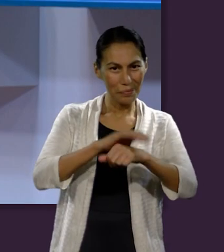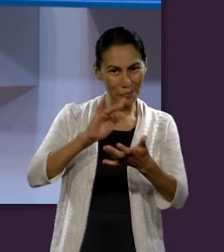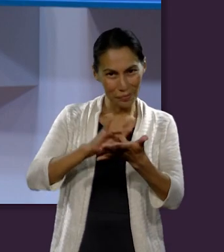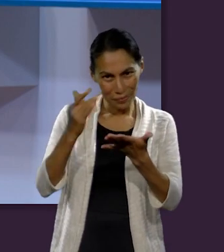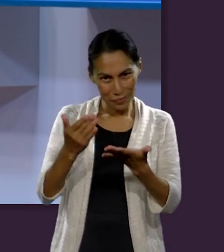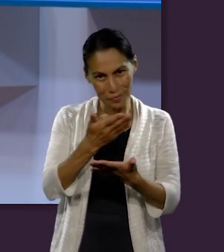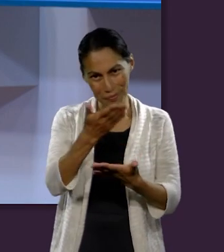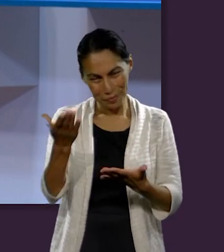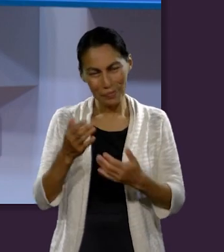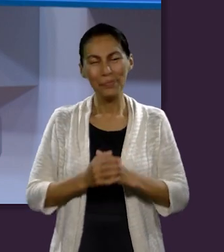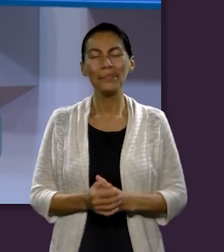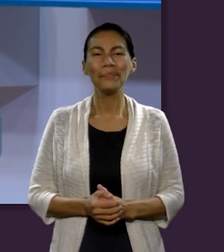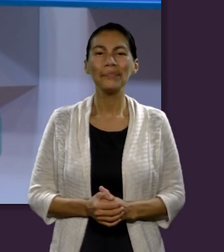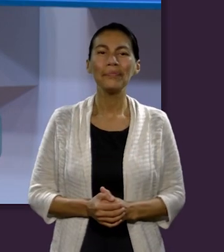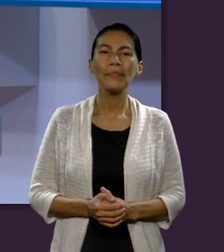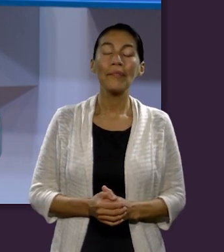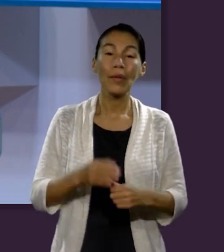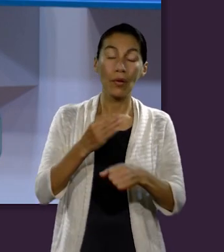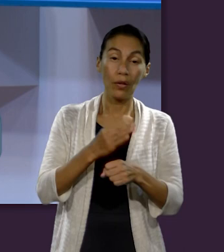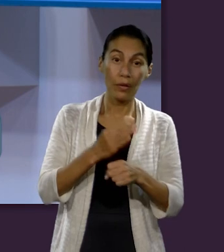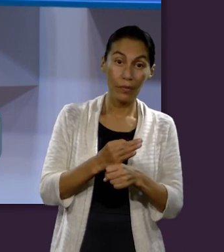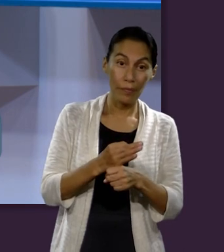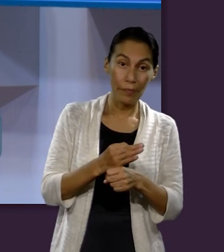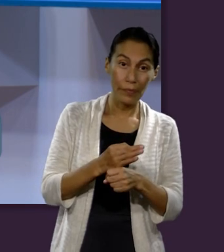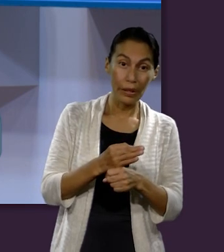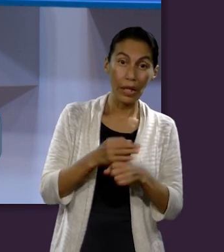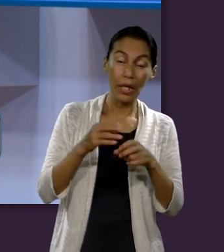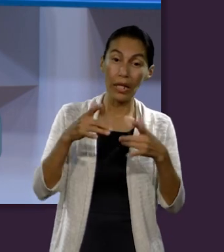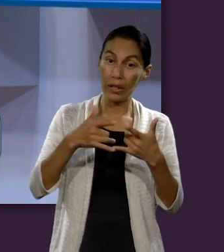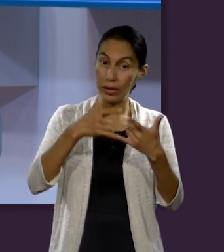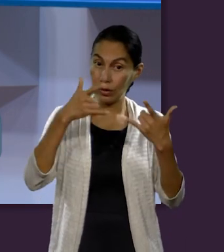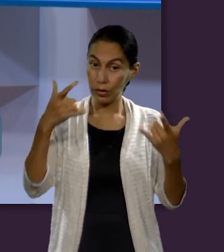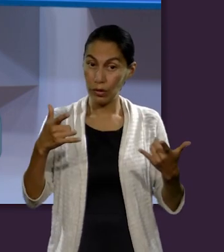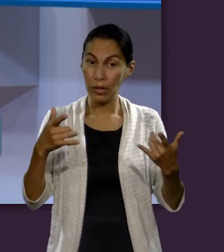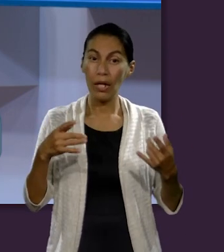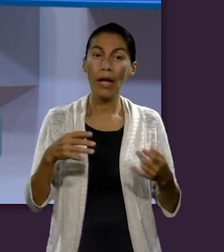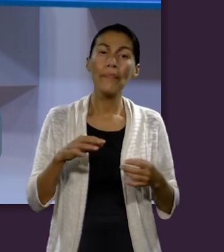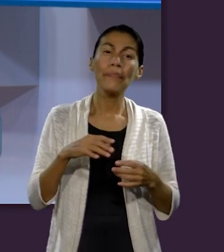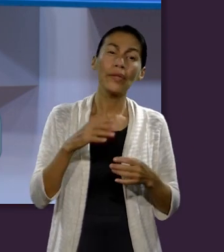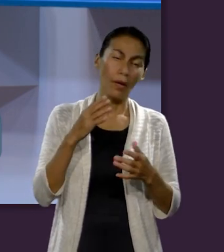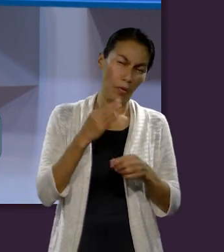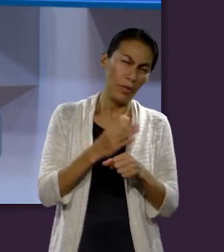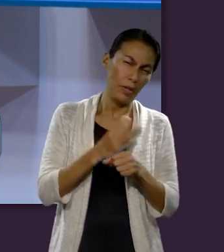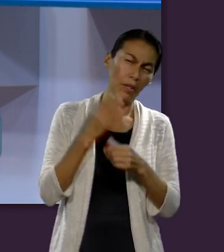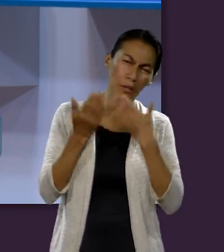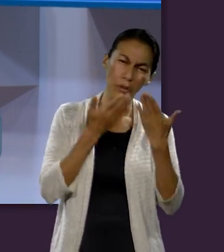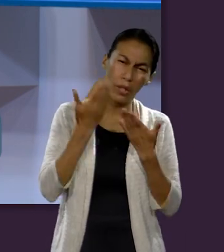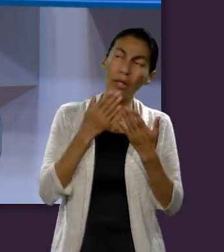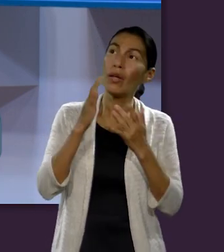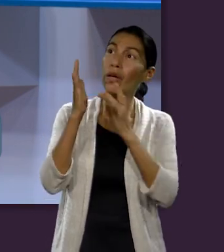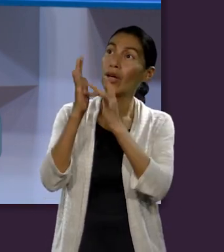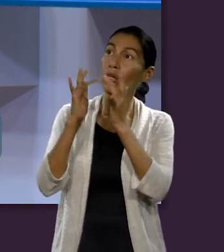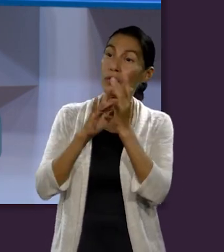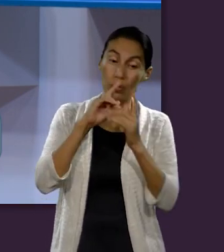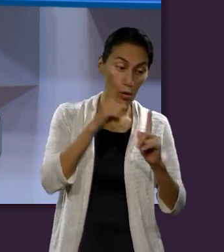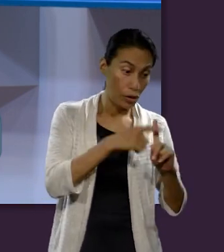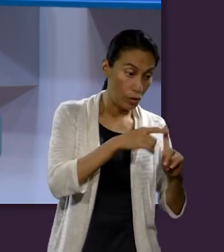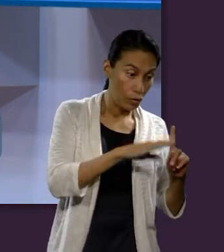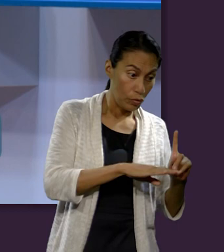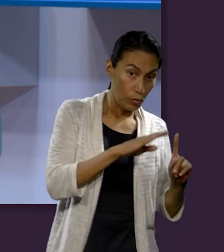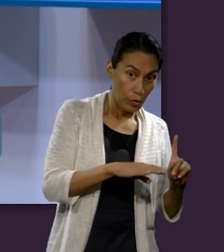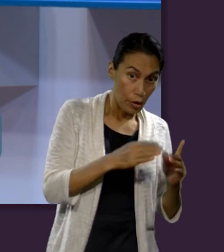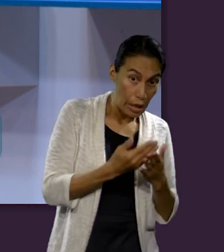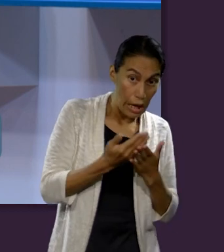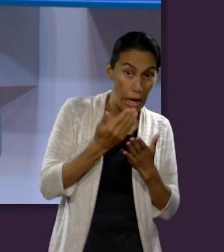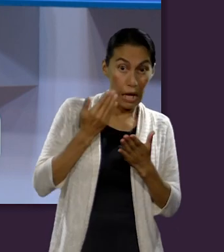Gracias, amigos, por seguir allí. Estamos repasando la historia de las resurrecciones antes de la cruz.